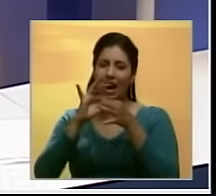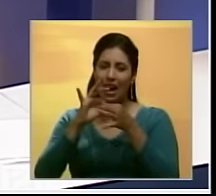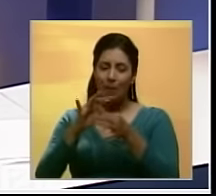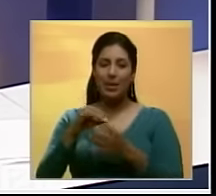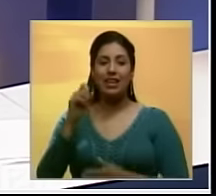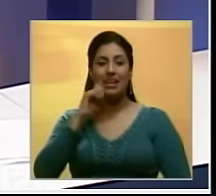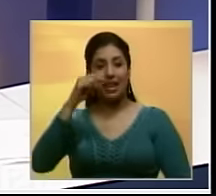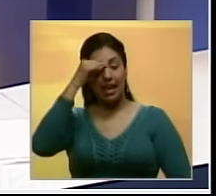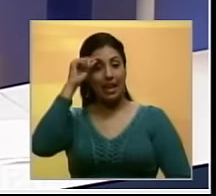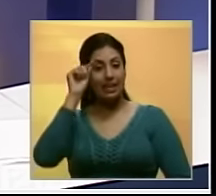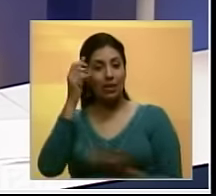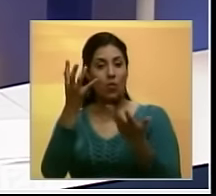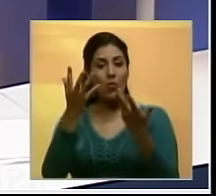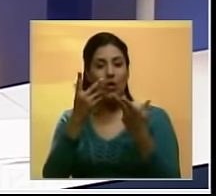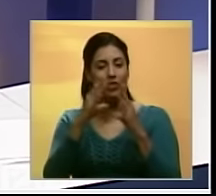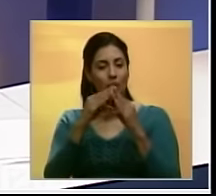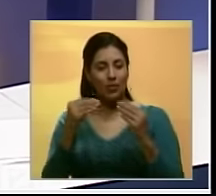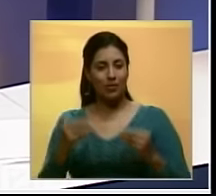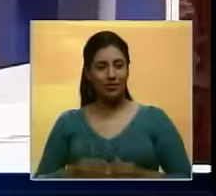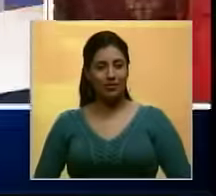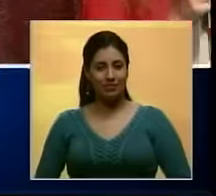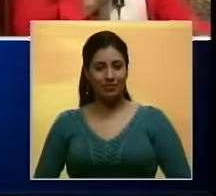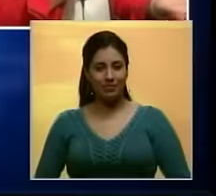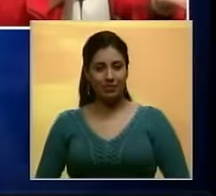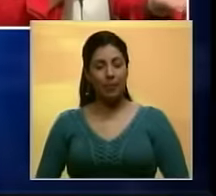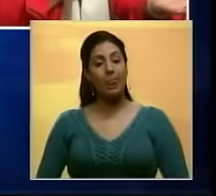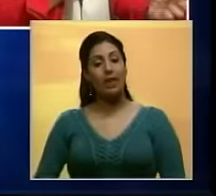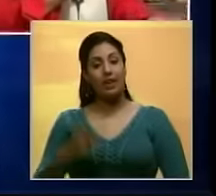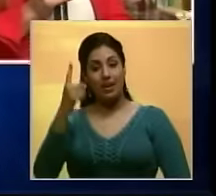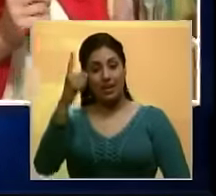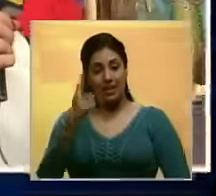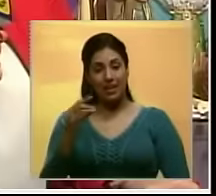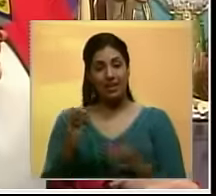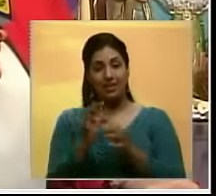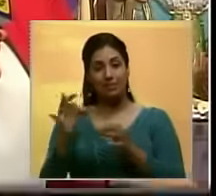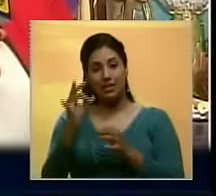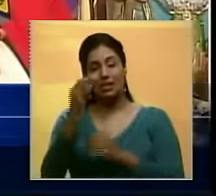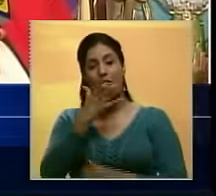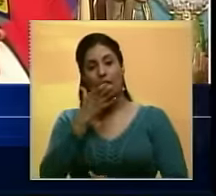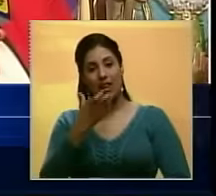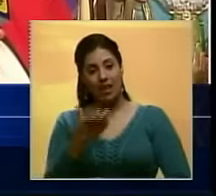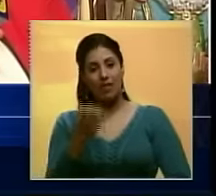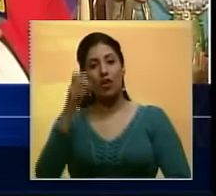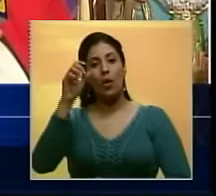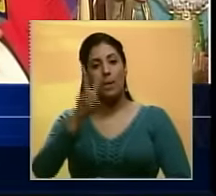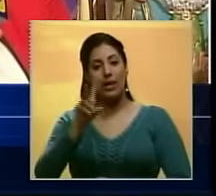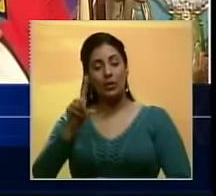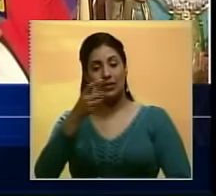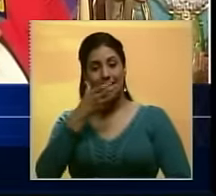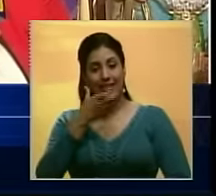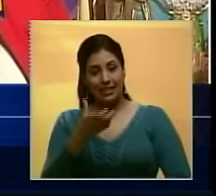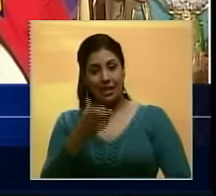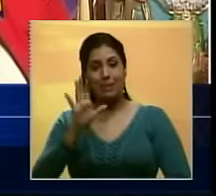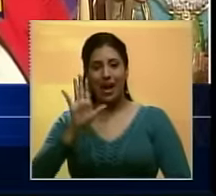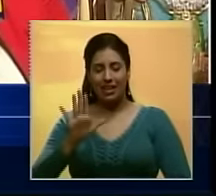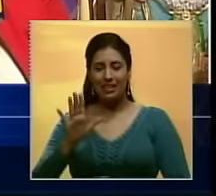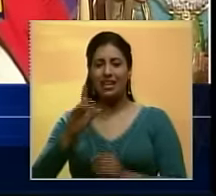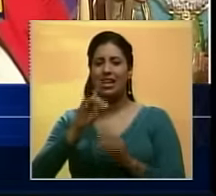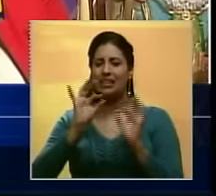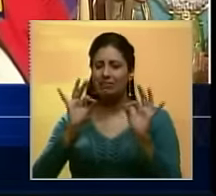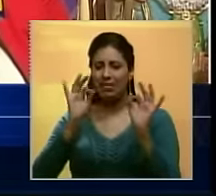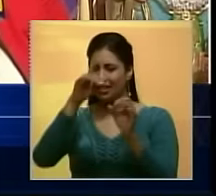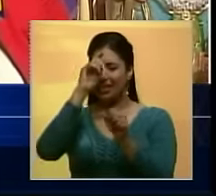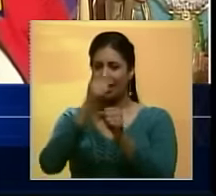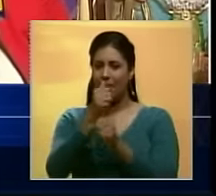Endrina Yepes quien nos cuente más detalles. Adelante. La llegada del Espíritu de la Navidad cada 21 de diciembre tiene connotaciones